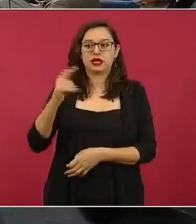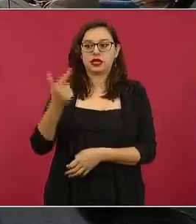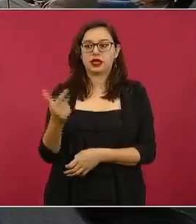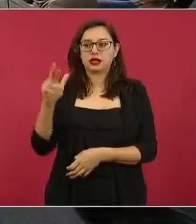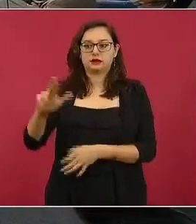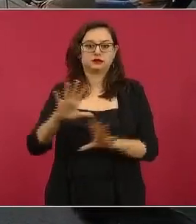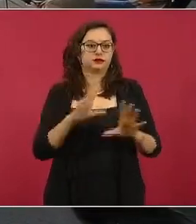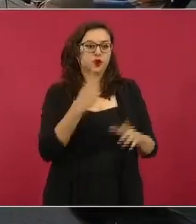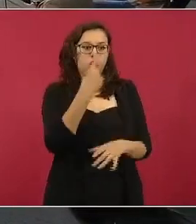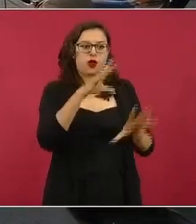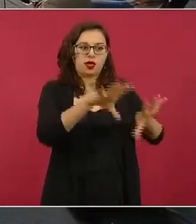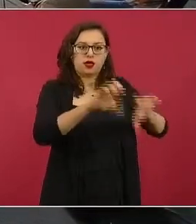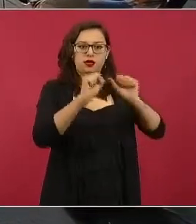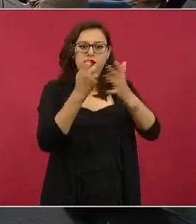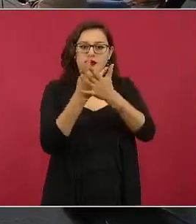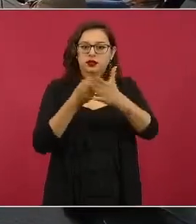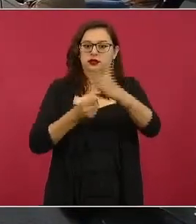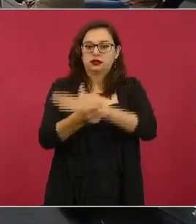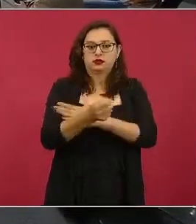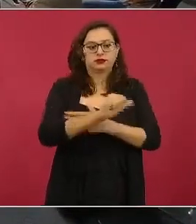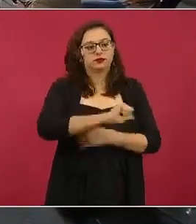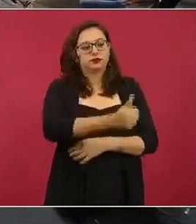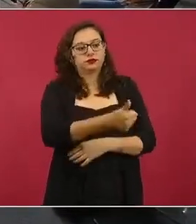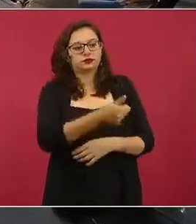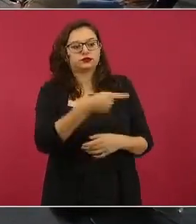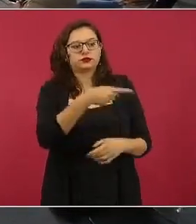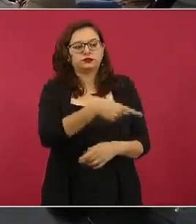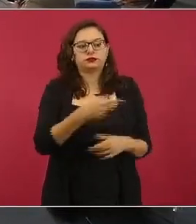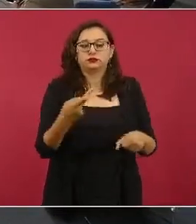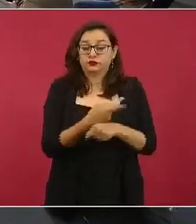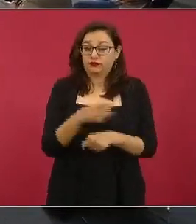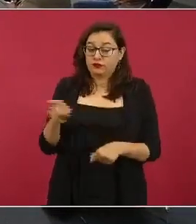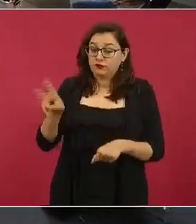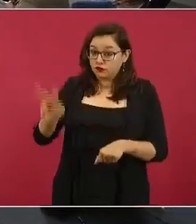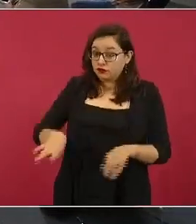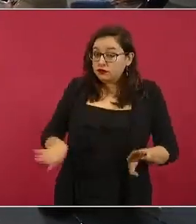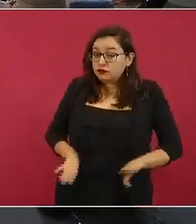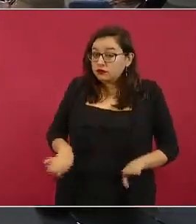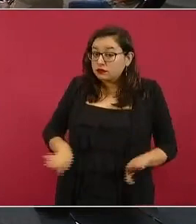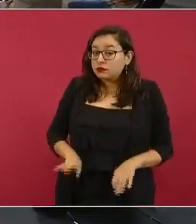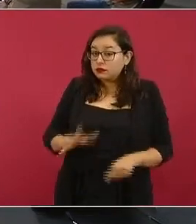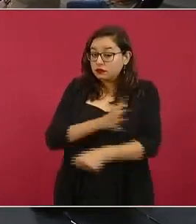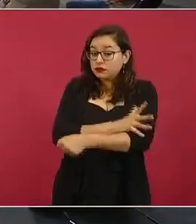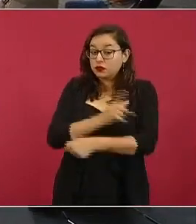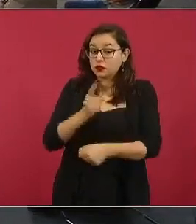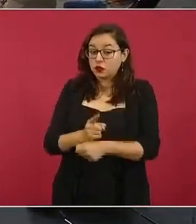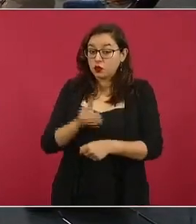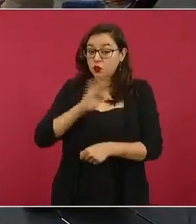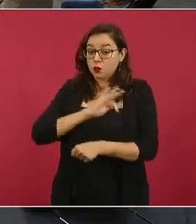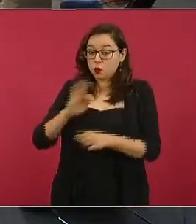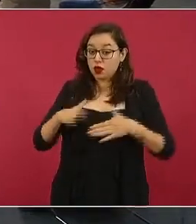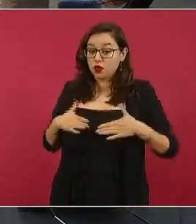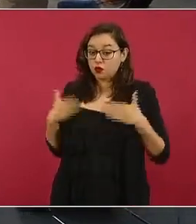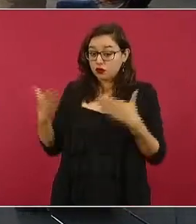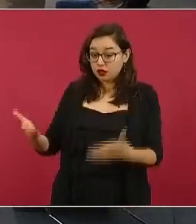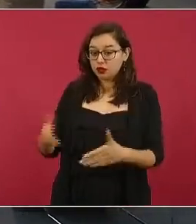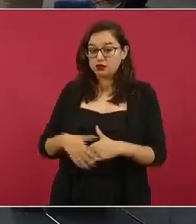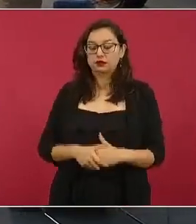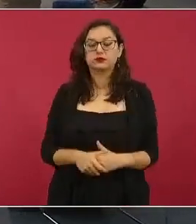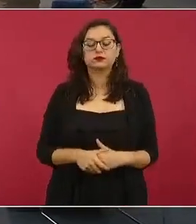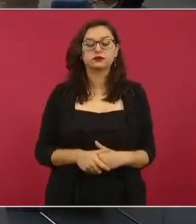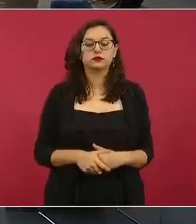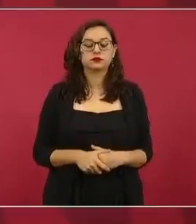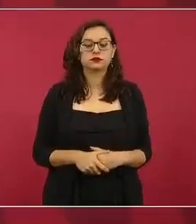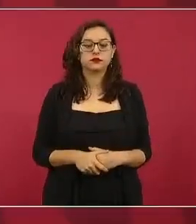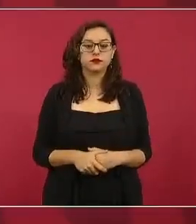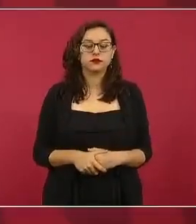si considera hoy en usted que una persona así pues sería en efecto una persona honesta y se pudiera confiar en él bueno ya